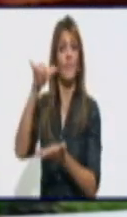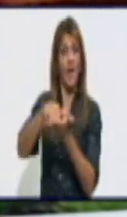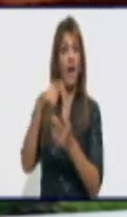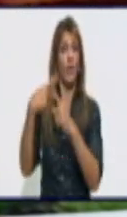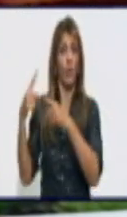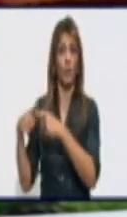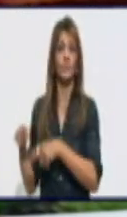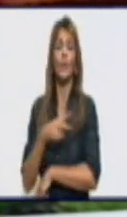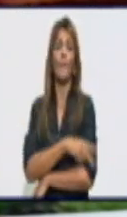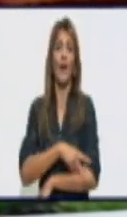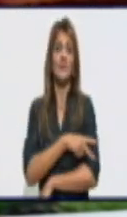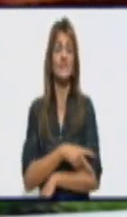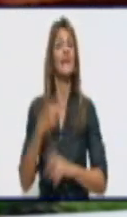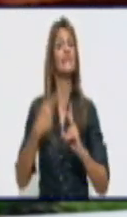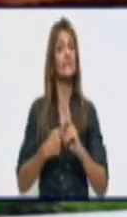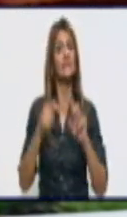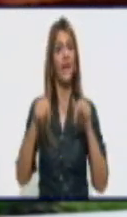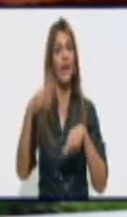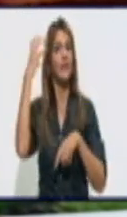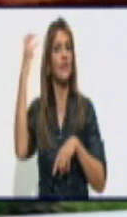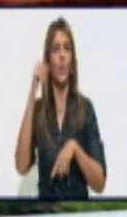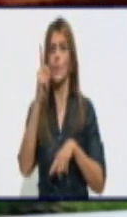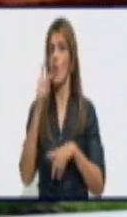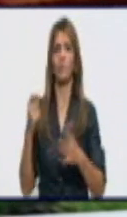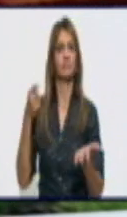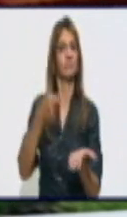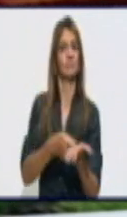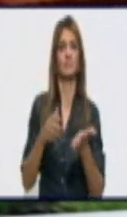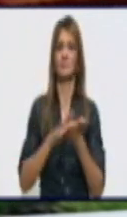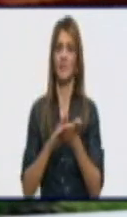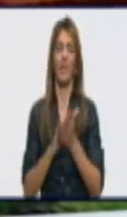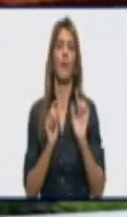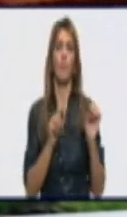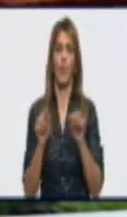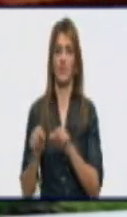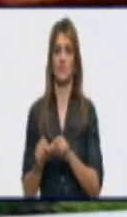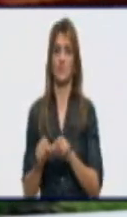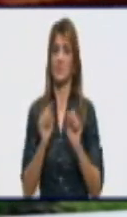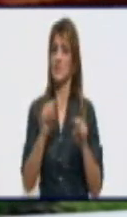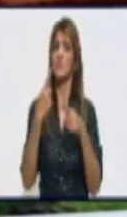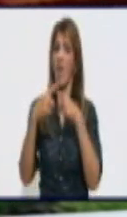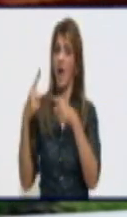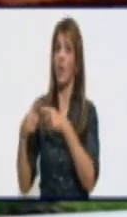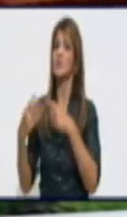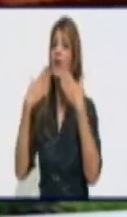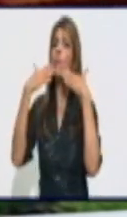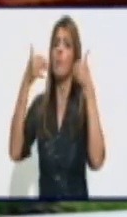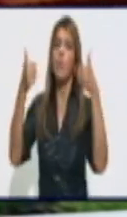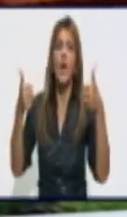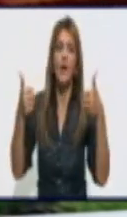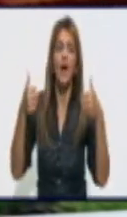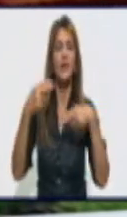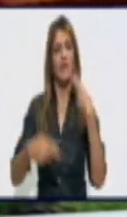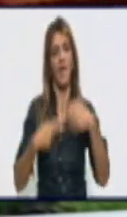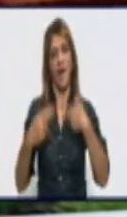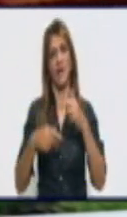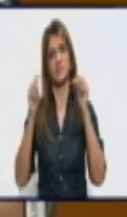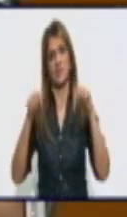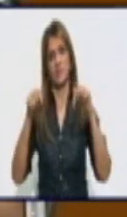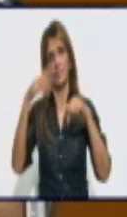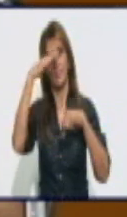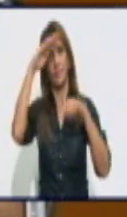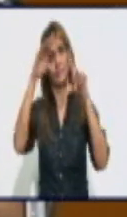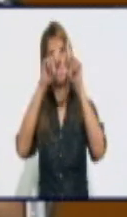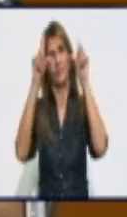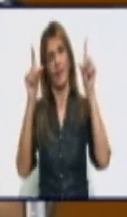medio por nada de eso. Esas son las bondades que tiene este país. Por eso es que nosotros tenemos